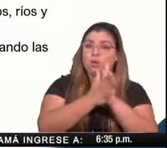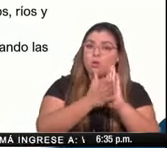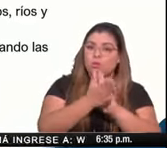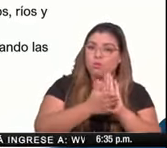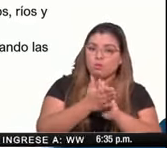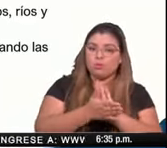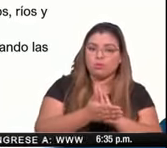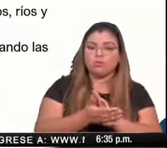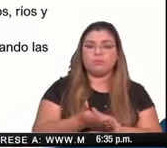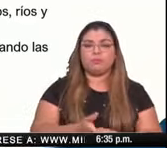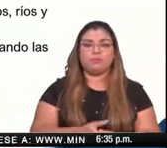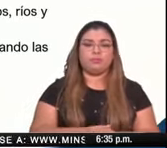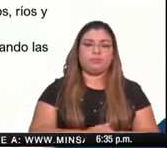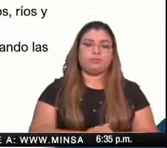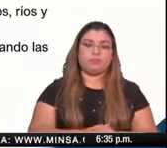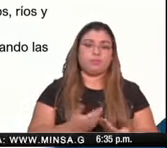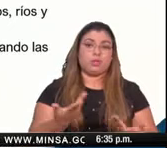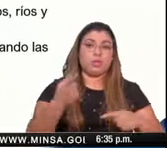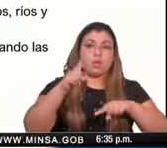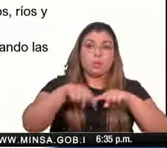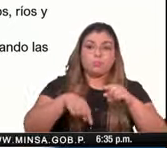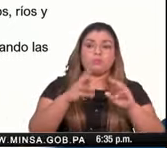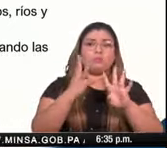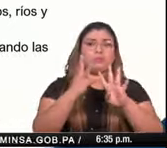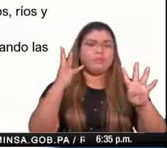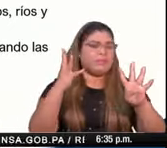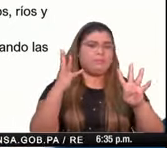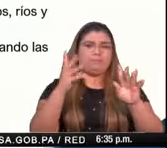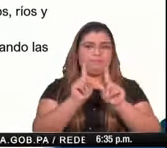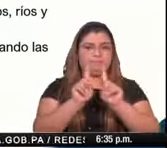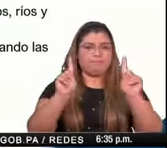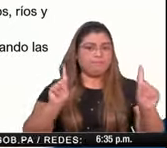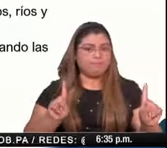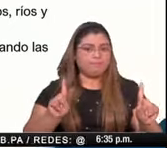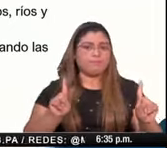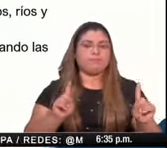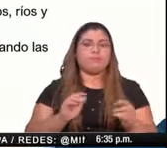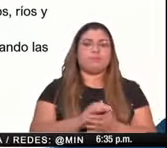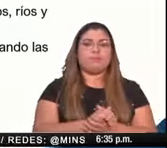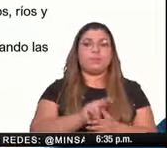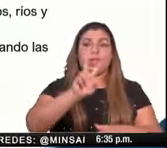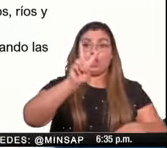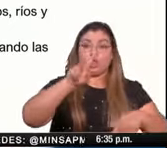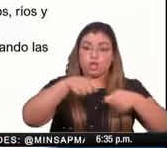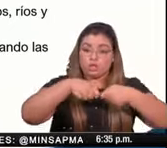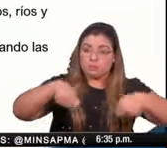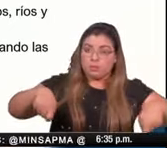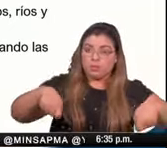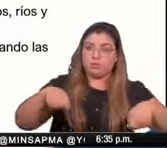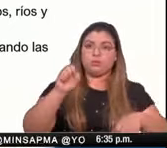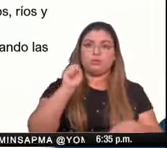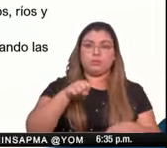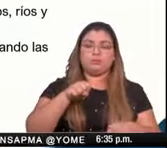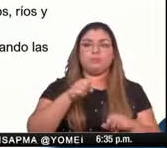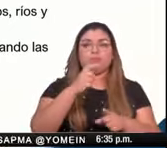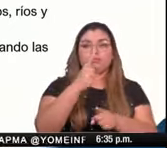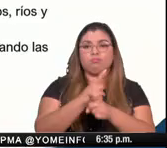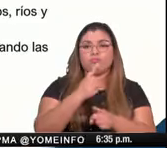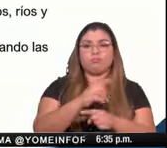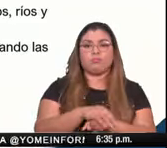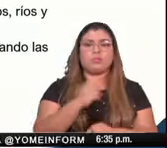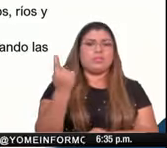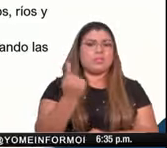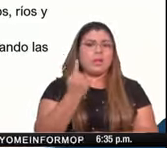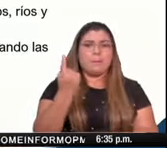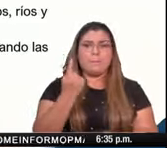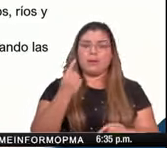en caso de no poder lavar sus manos el distanciamiento físico de más de dos metros y por supuesto el manejo